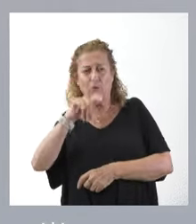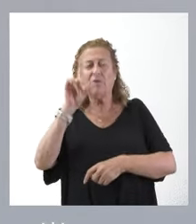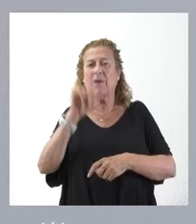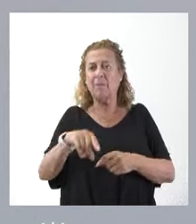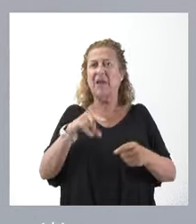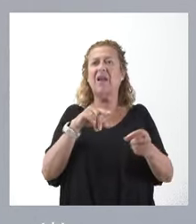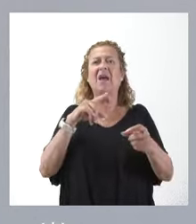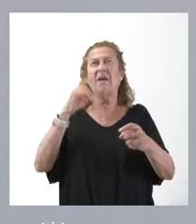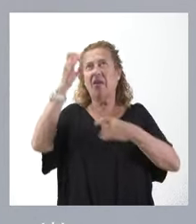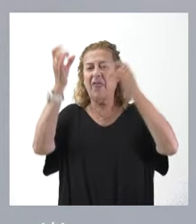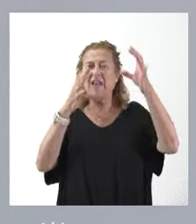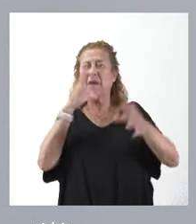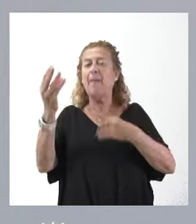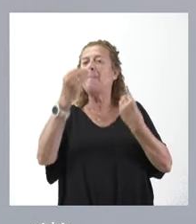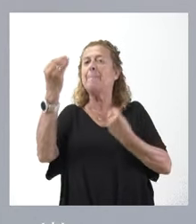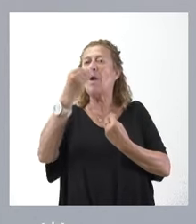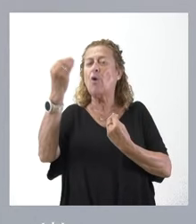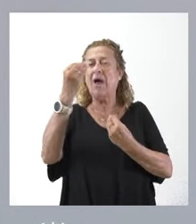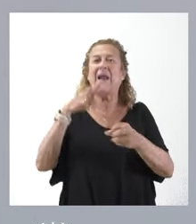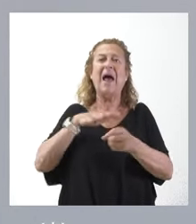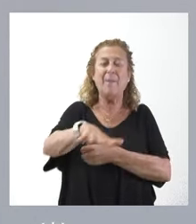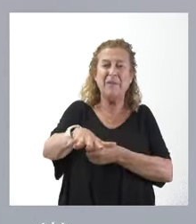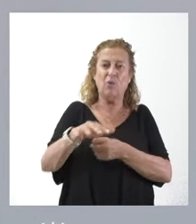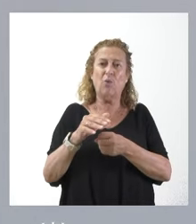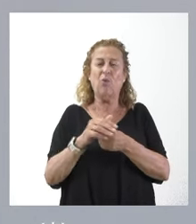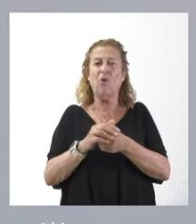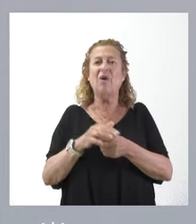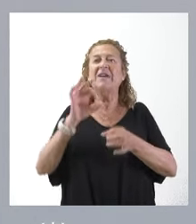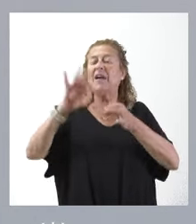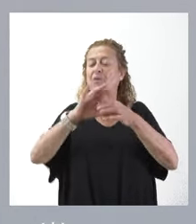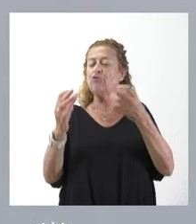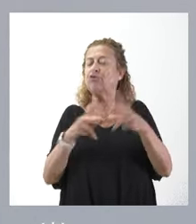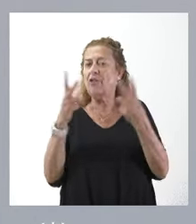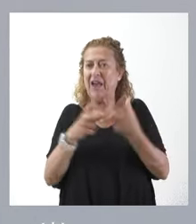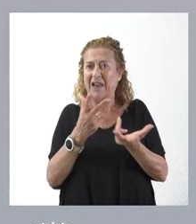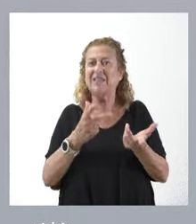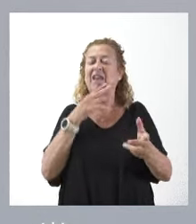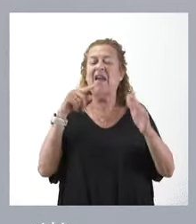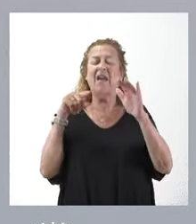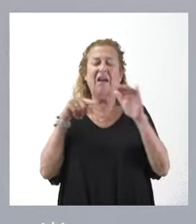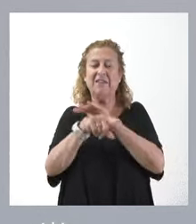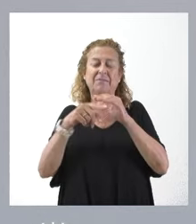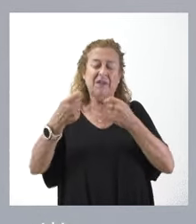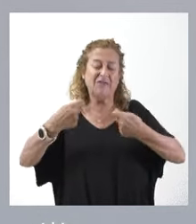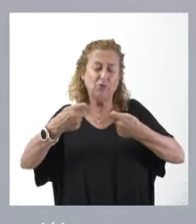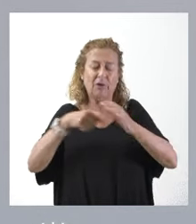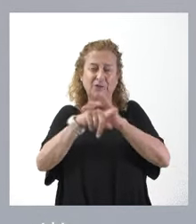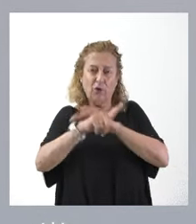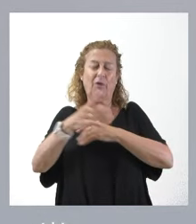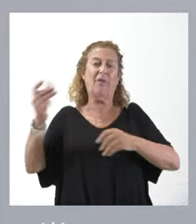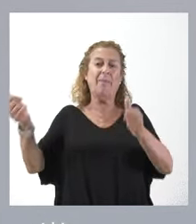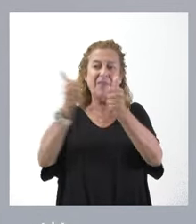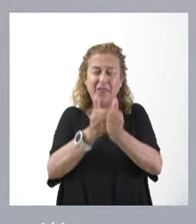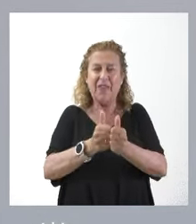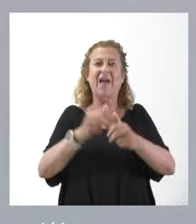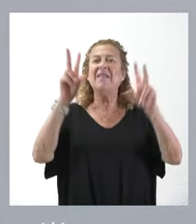tenemos iniciativas para mejorar en el ámbito de los servicios sociales, de la gestión de la dependencia, del tema sanitario,